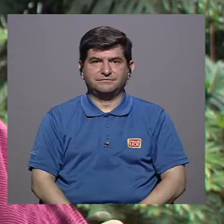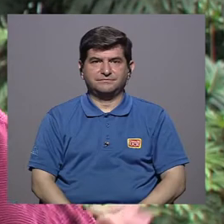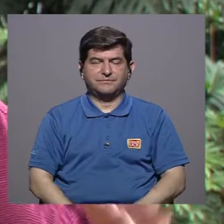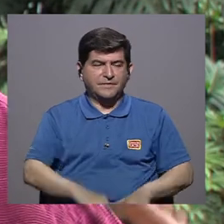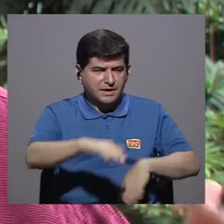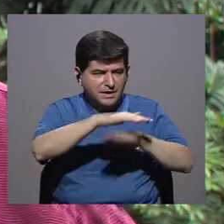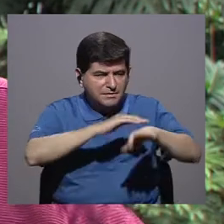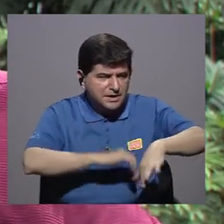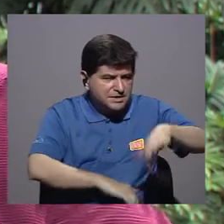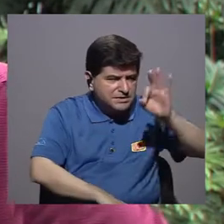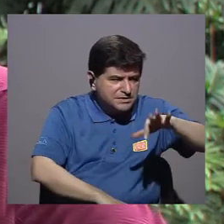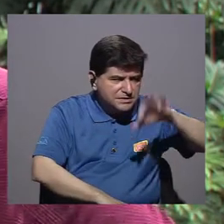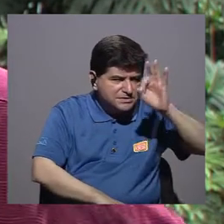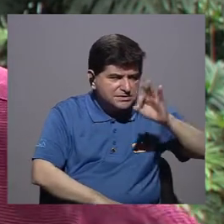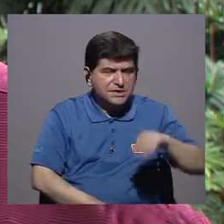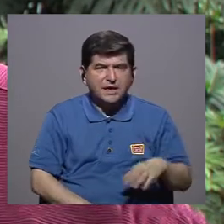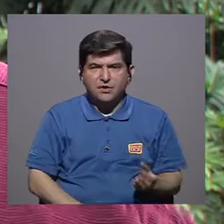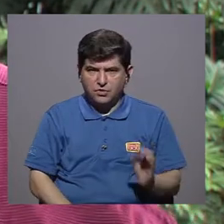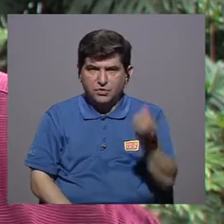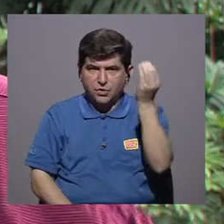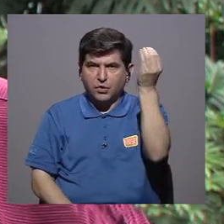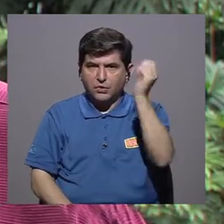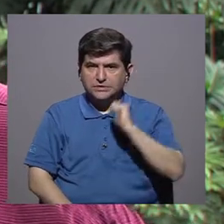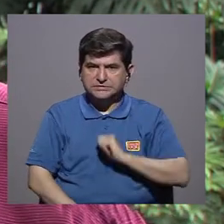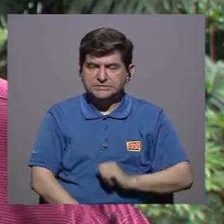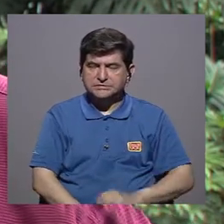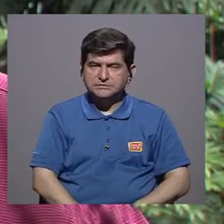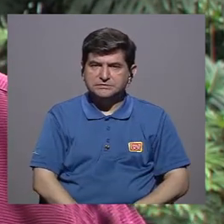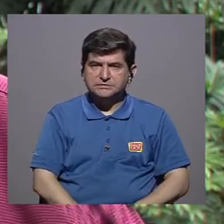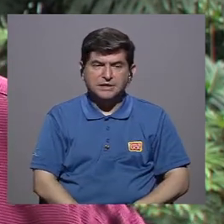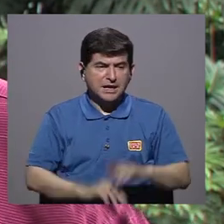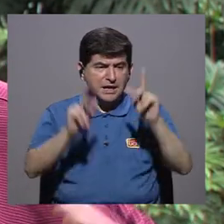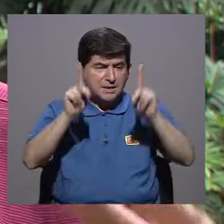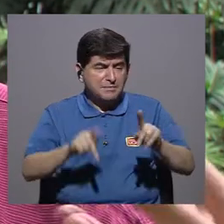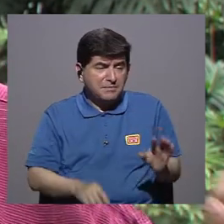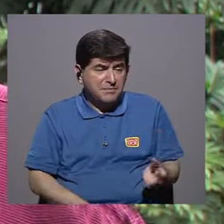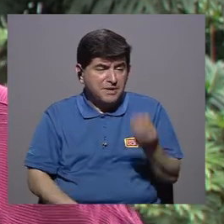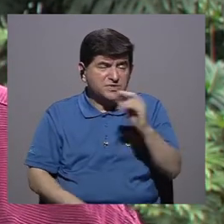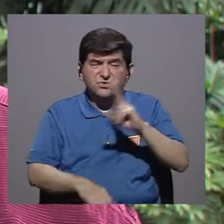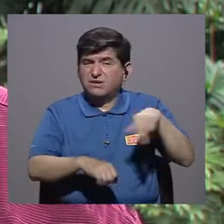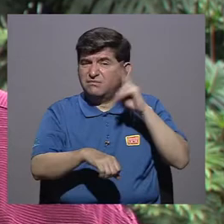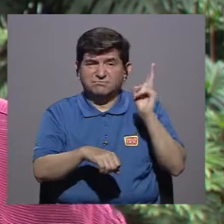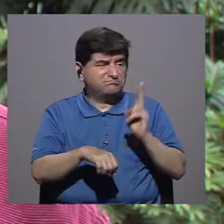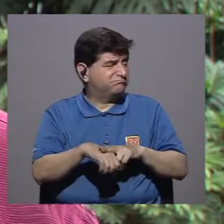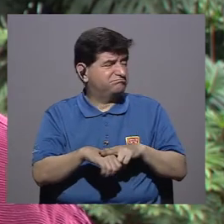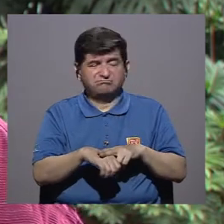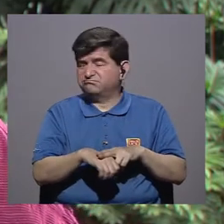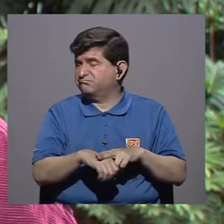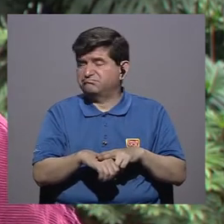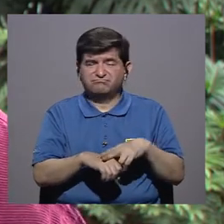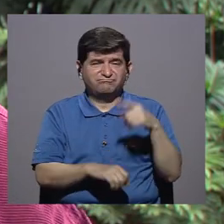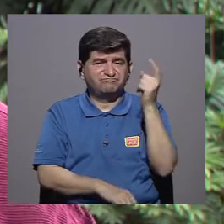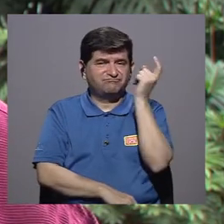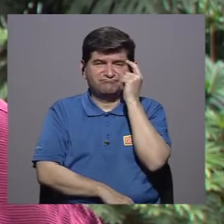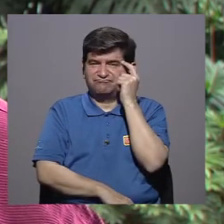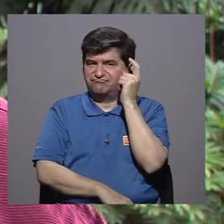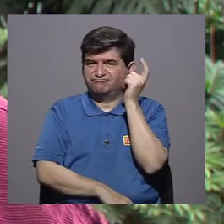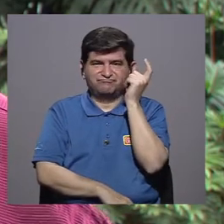con base en los hallazgos realizados por los muchachos, la gente joven normalmente no